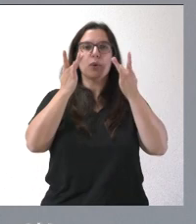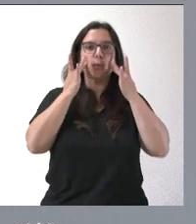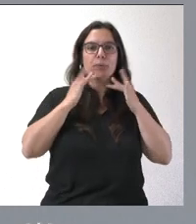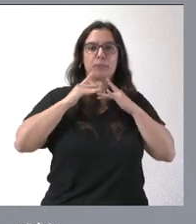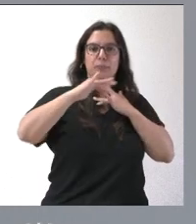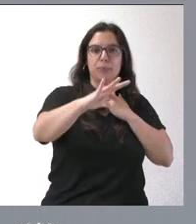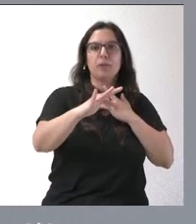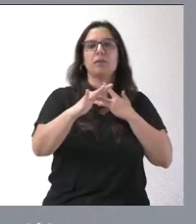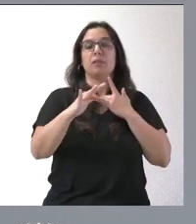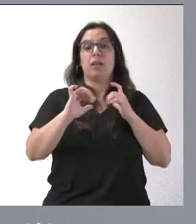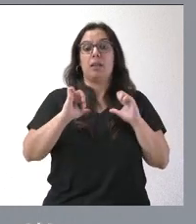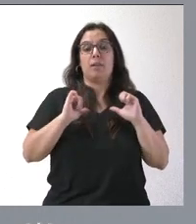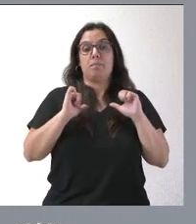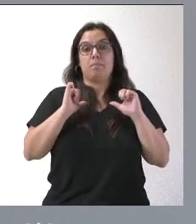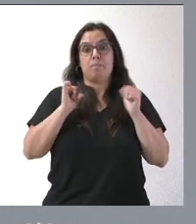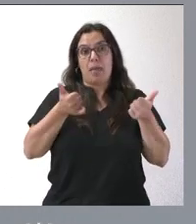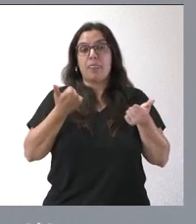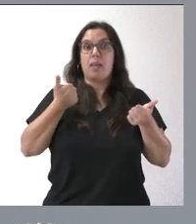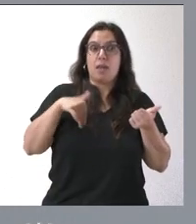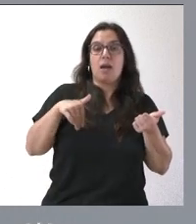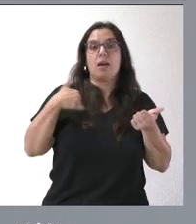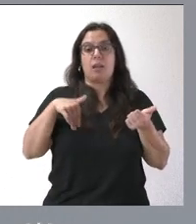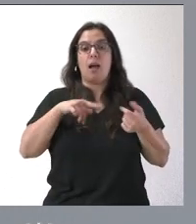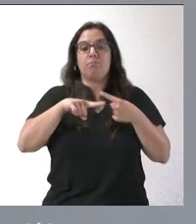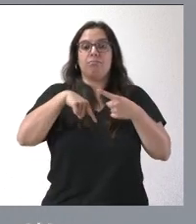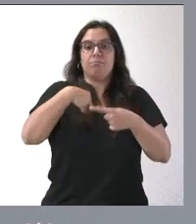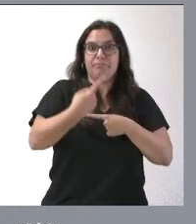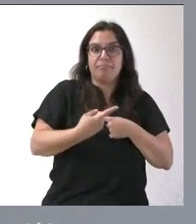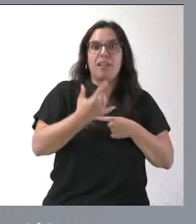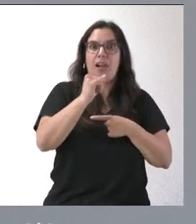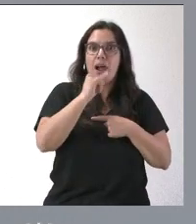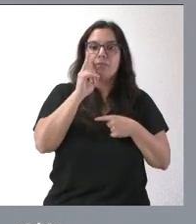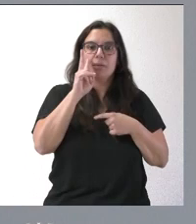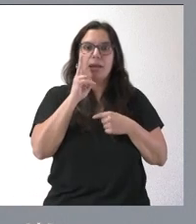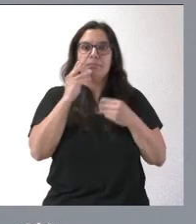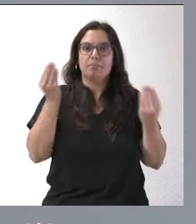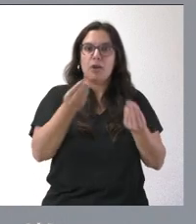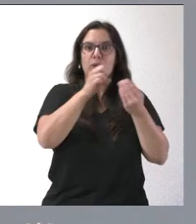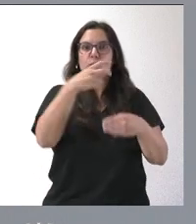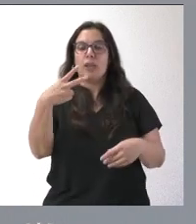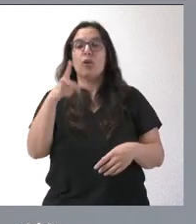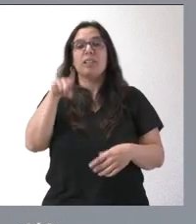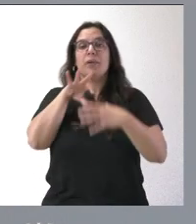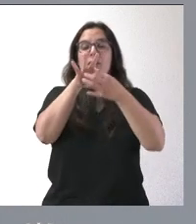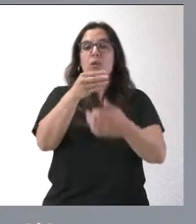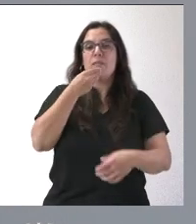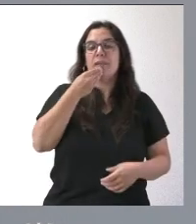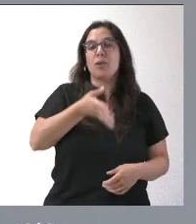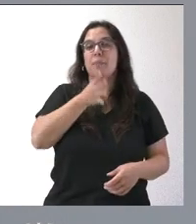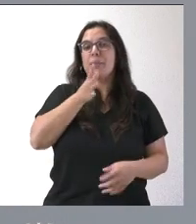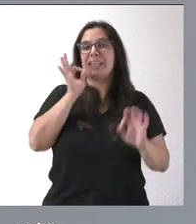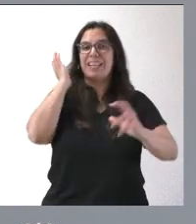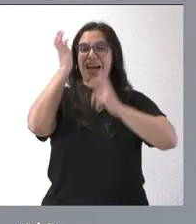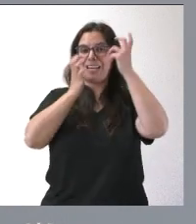a cabo, que comienzan a tener ya su efecto. Y todo lo vinculado a la alimentación y la bebida del